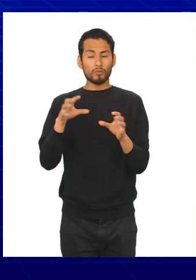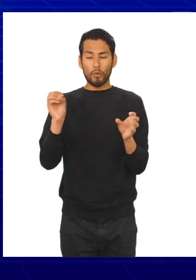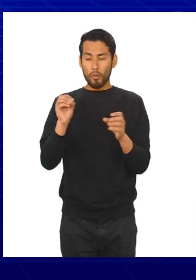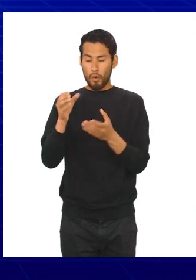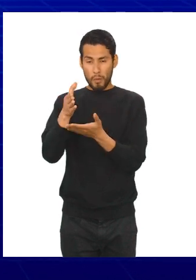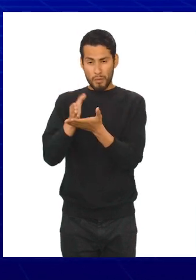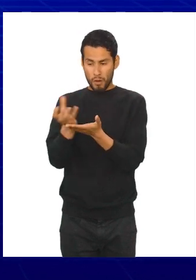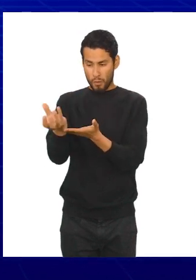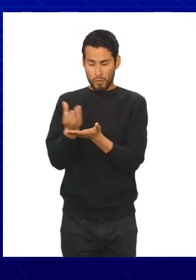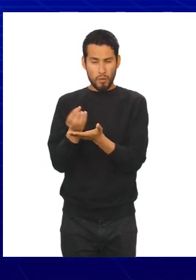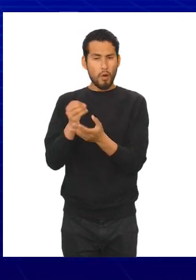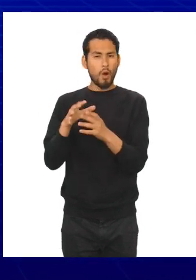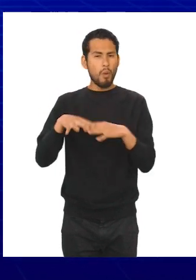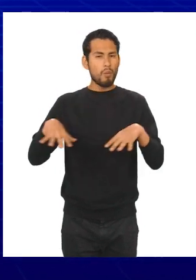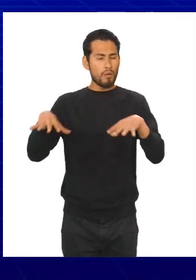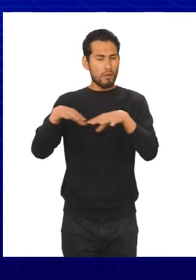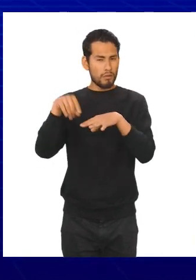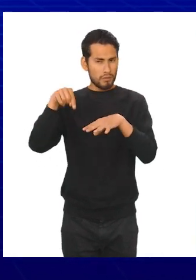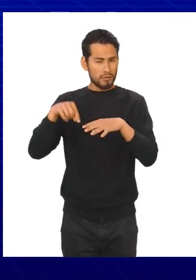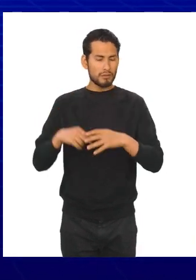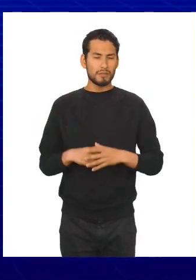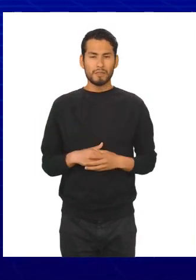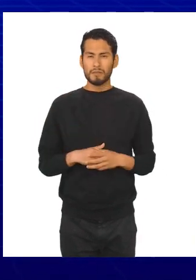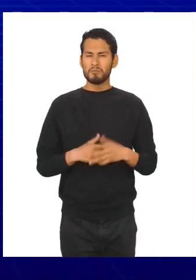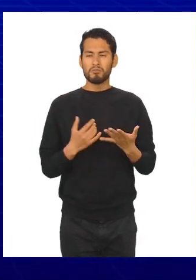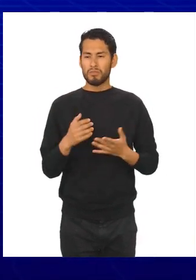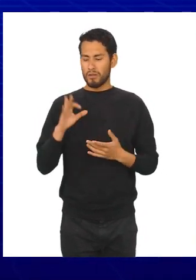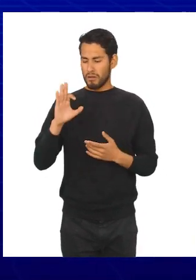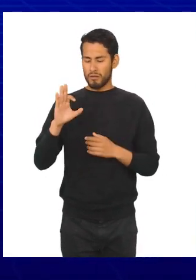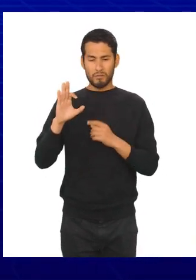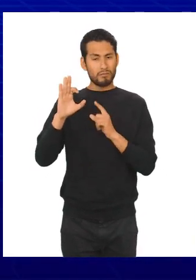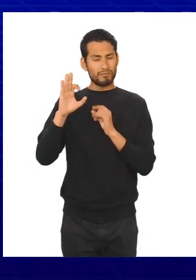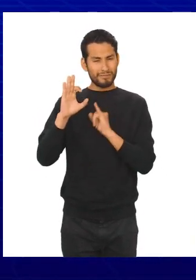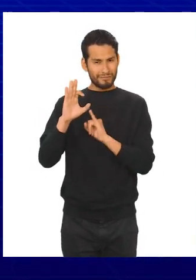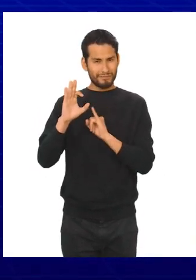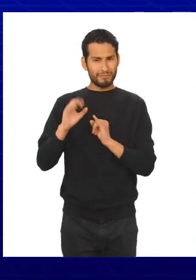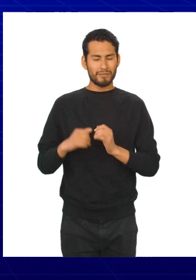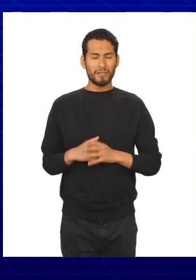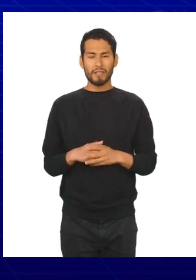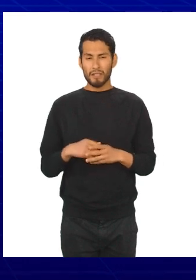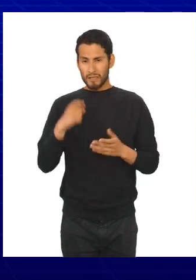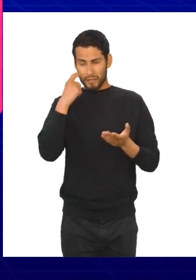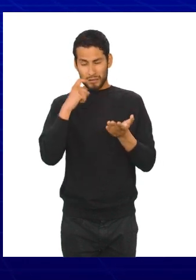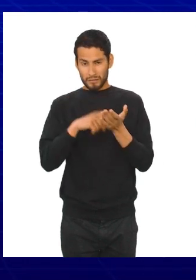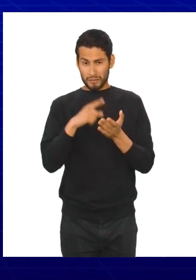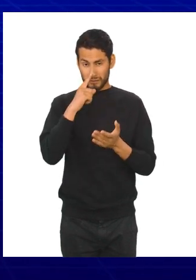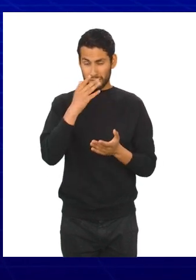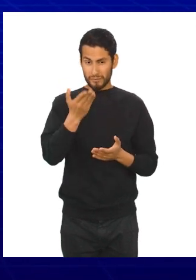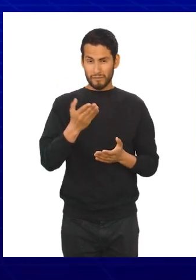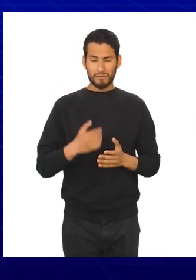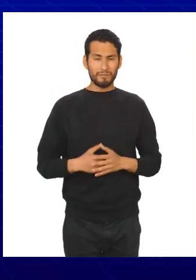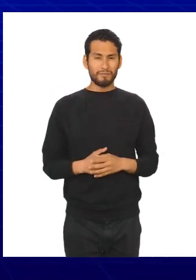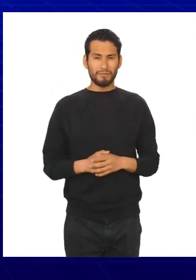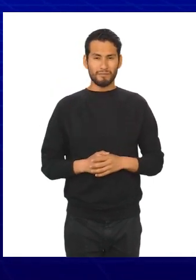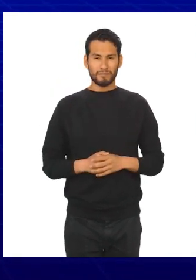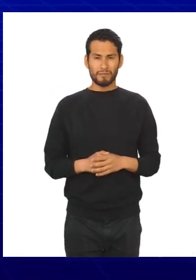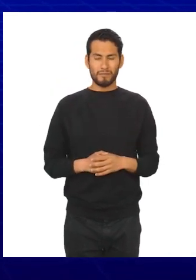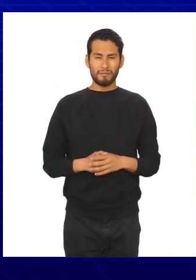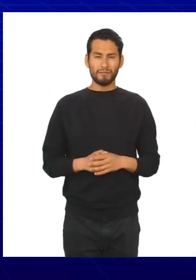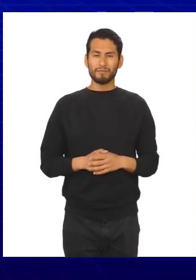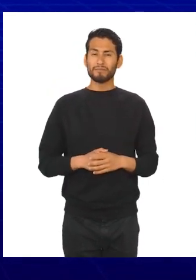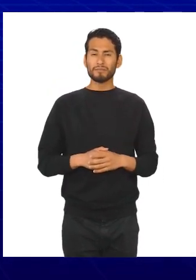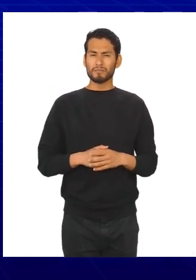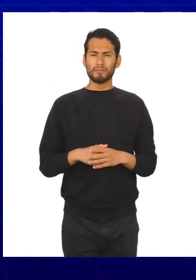población que pertenece a la clase en cuestión. Ok. Se denota por f sub i, como vemos en el siguiente ejemplo.